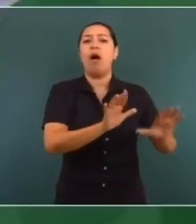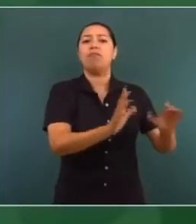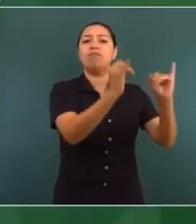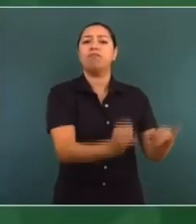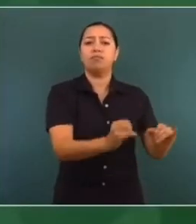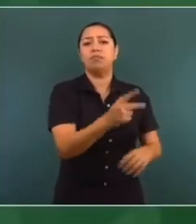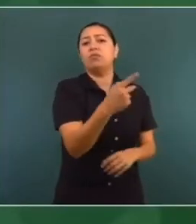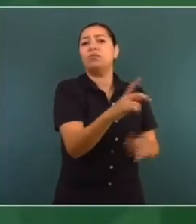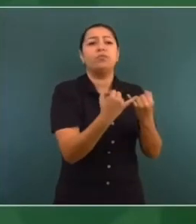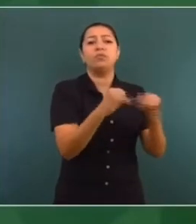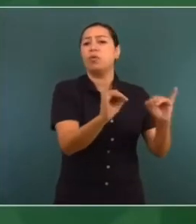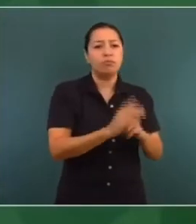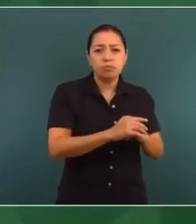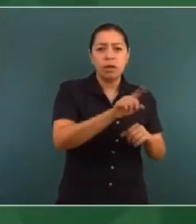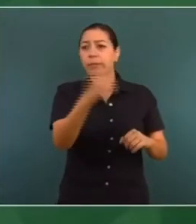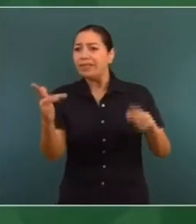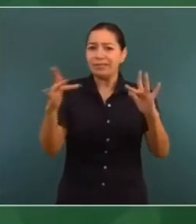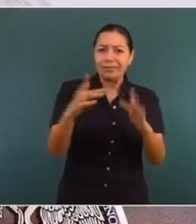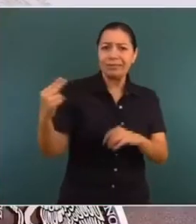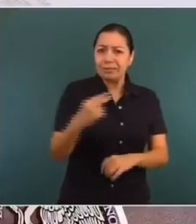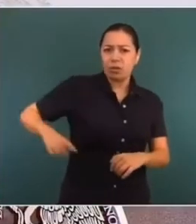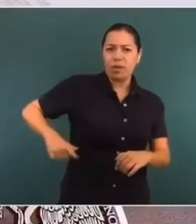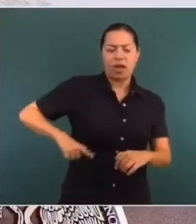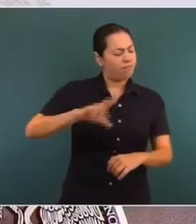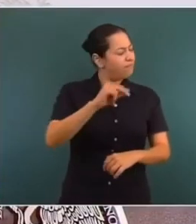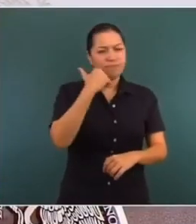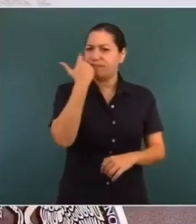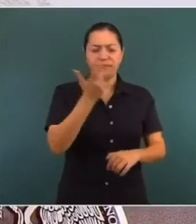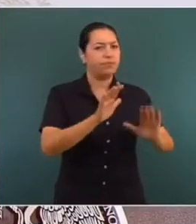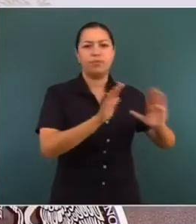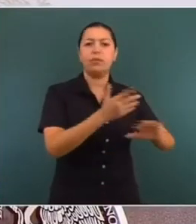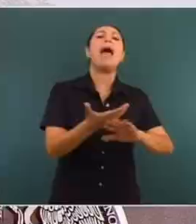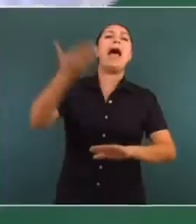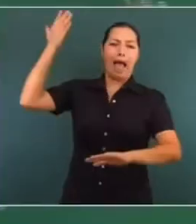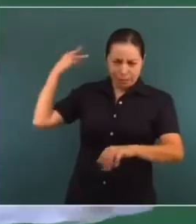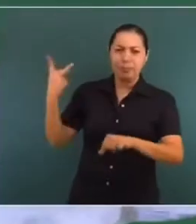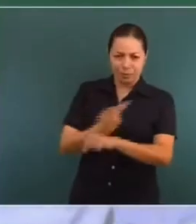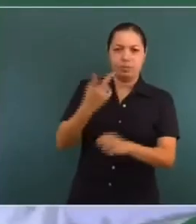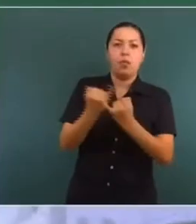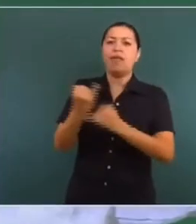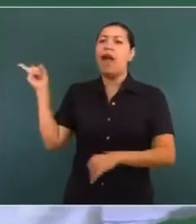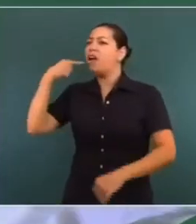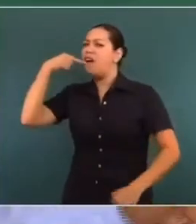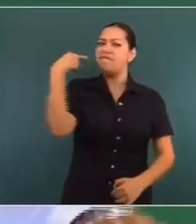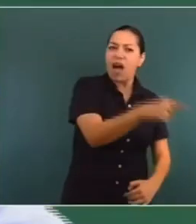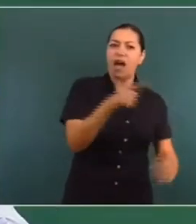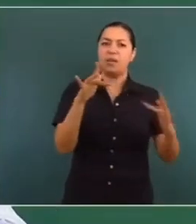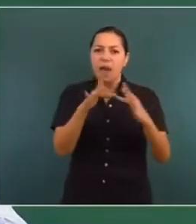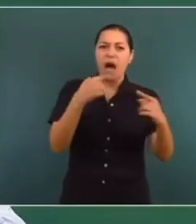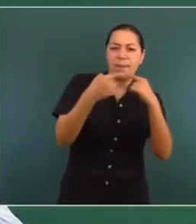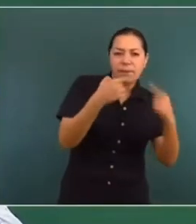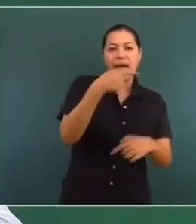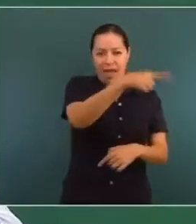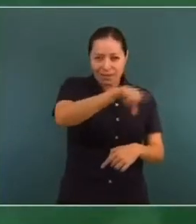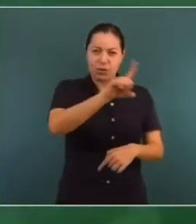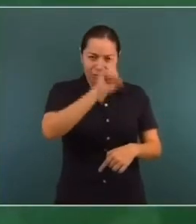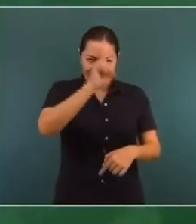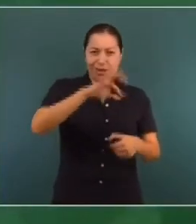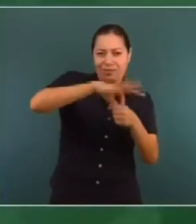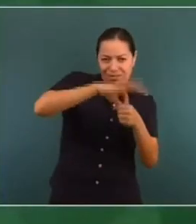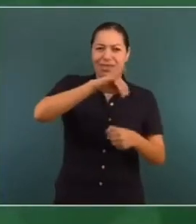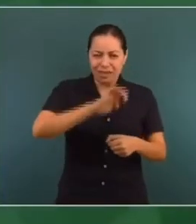que sean autónomos, que no dependan del gobierno. Ya no queremos lo que sucedía anteriormente, que le daban órdenes a los consejeros del INE